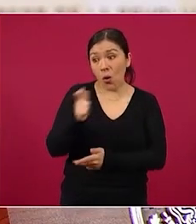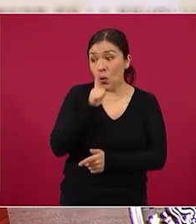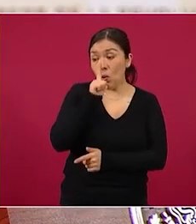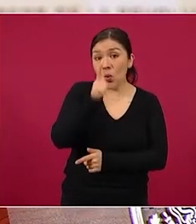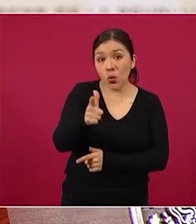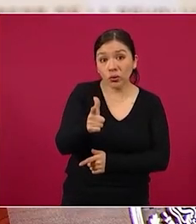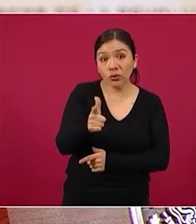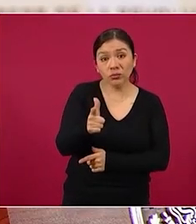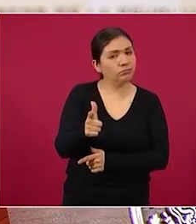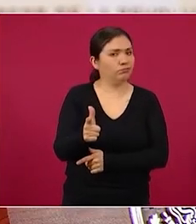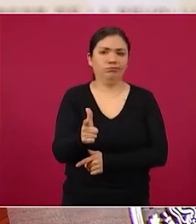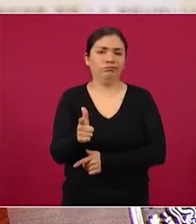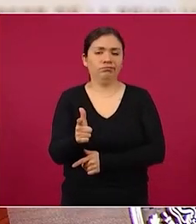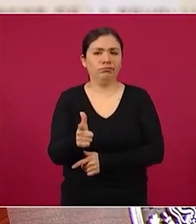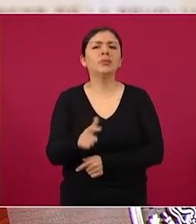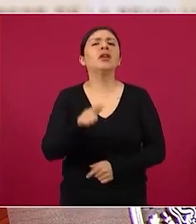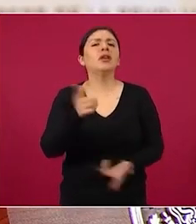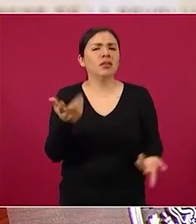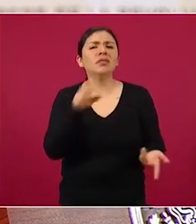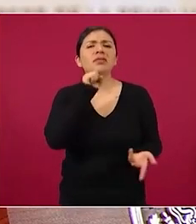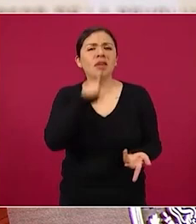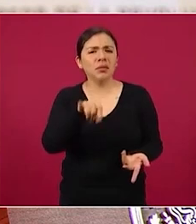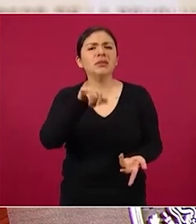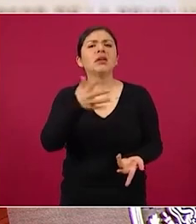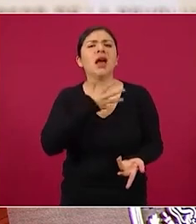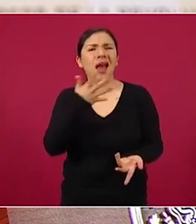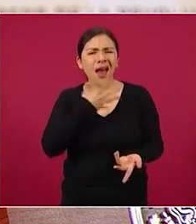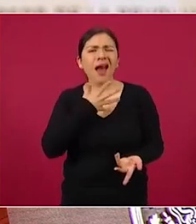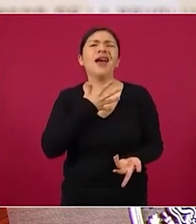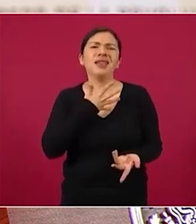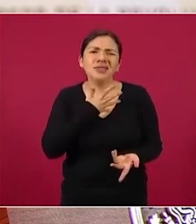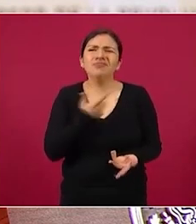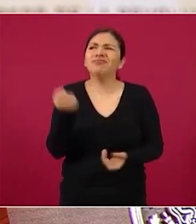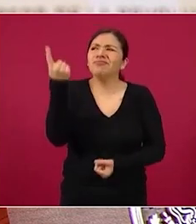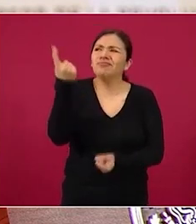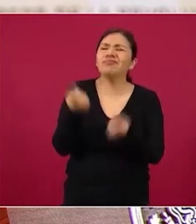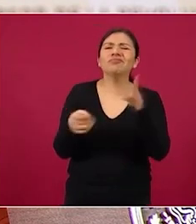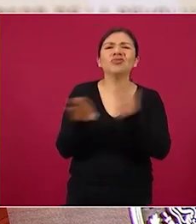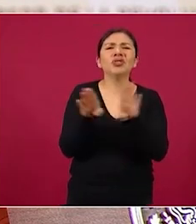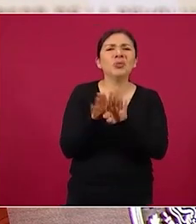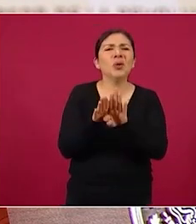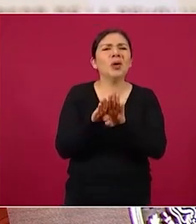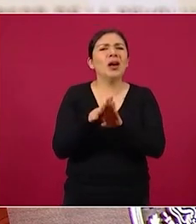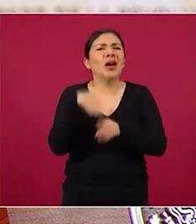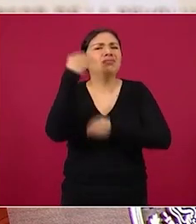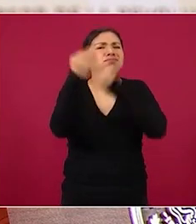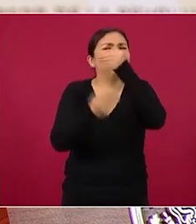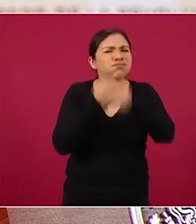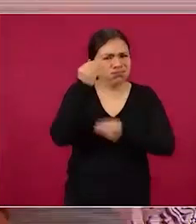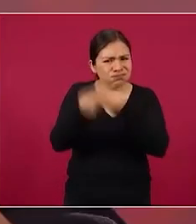y que sí existe una polémica porque